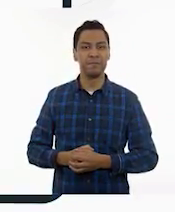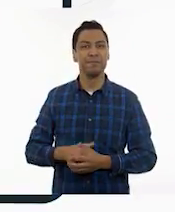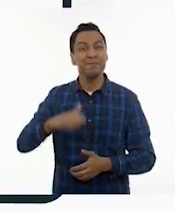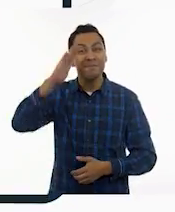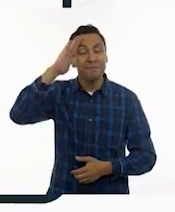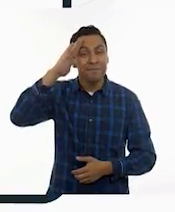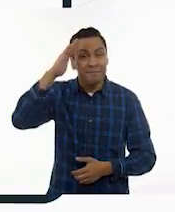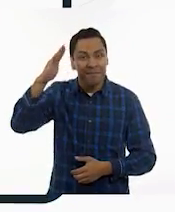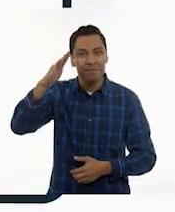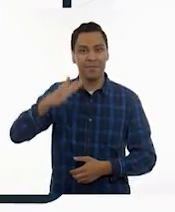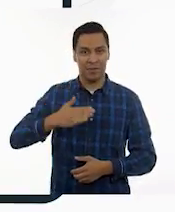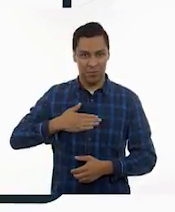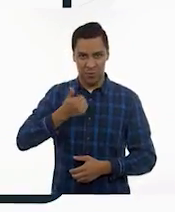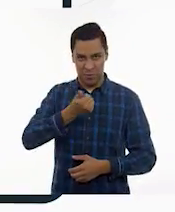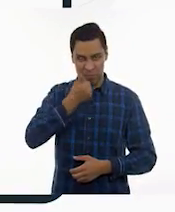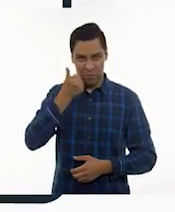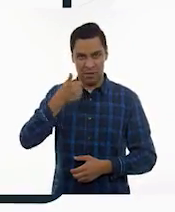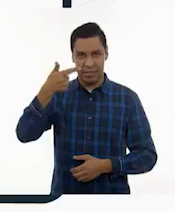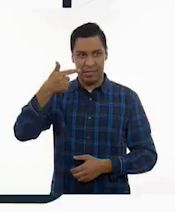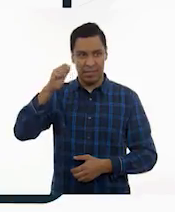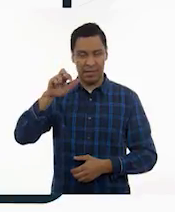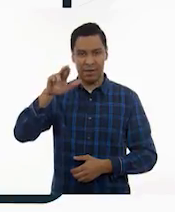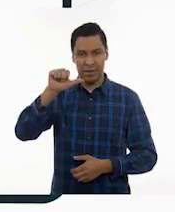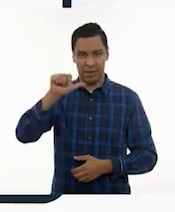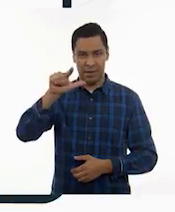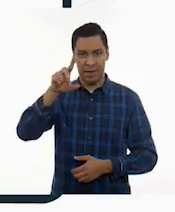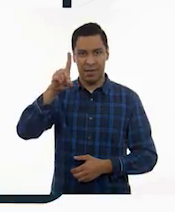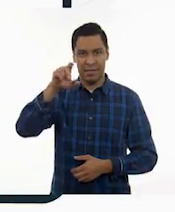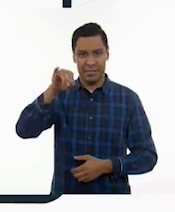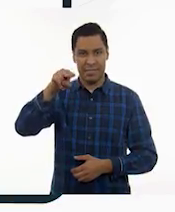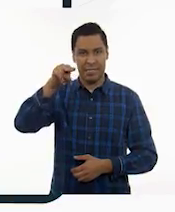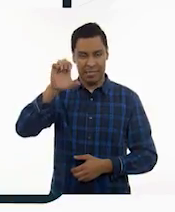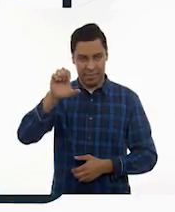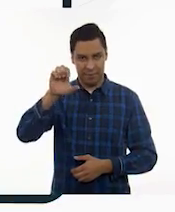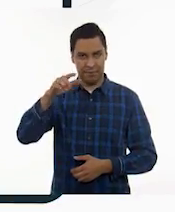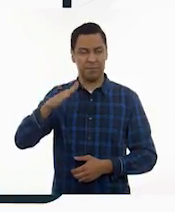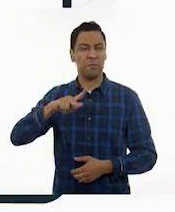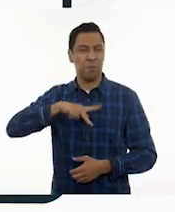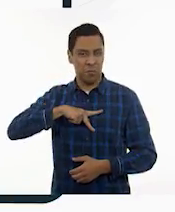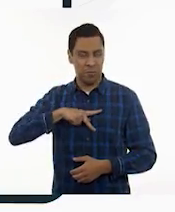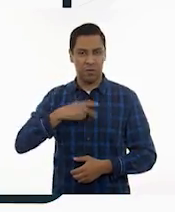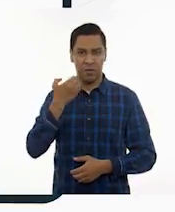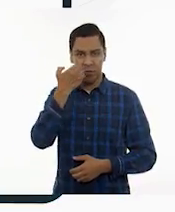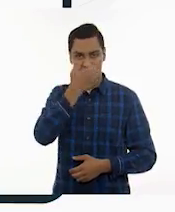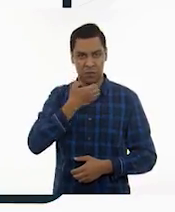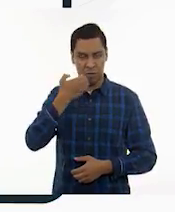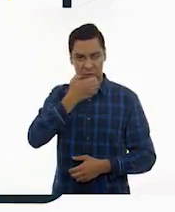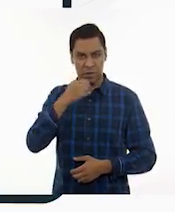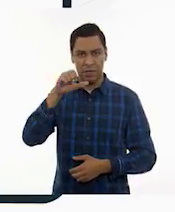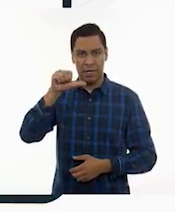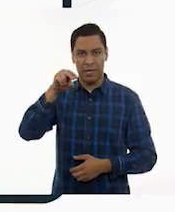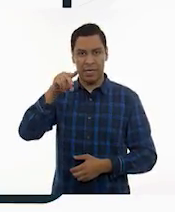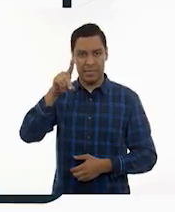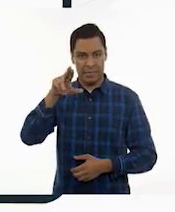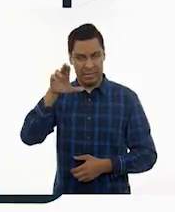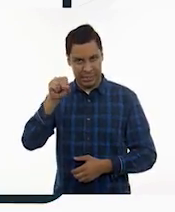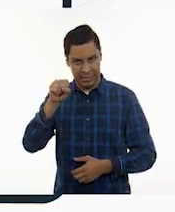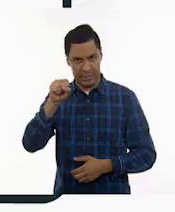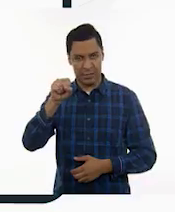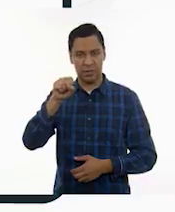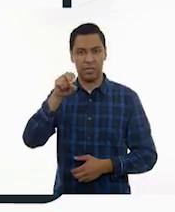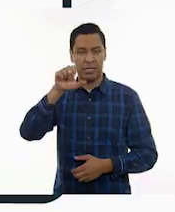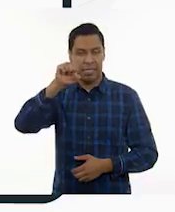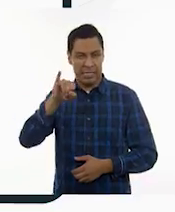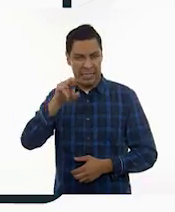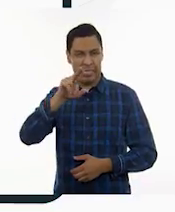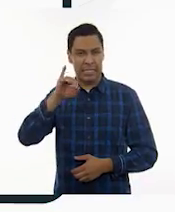Hola, les habla la alumna Geraldina Omi, Anaya Martínez. Pertenezco a la Escuela Andrés y Duarte, la cual se encuentra en la